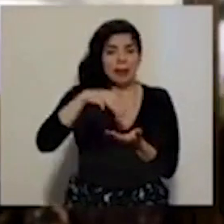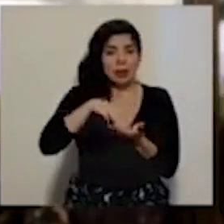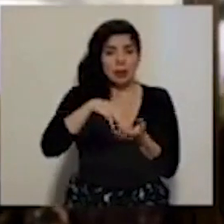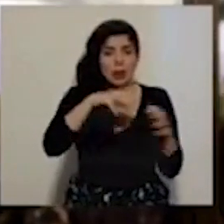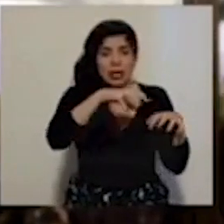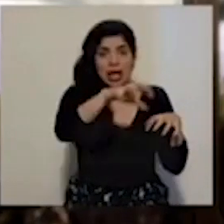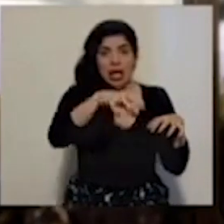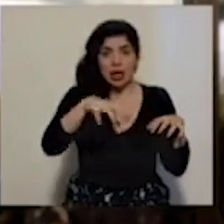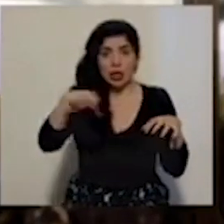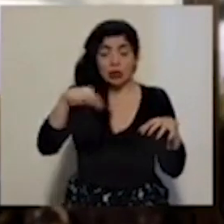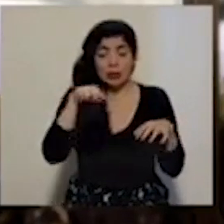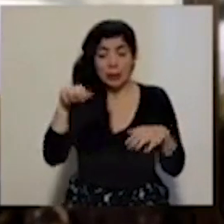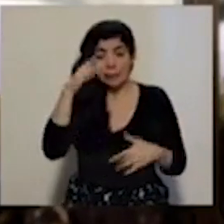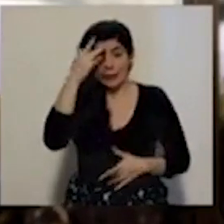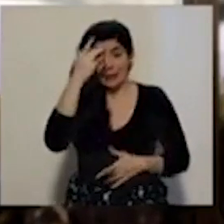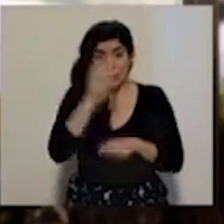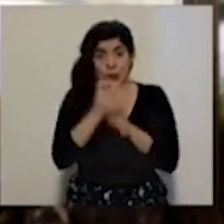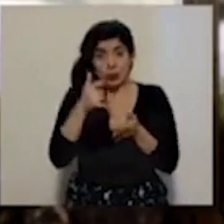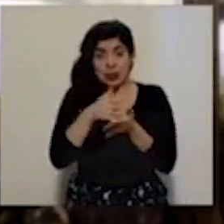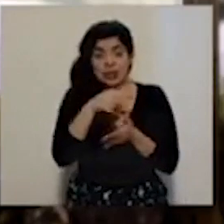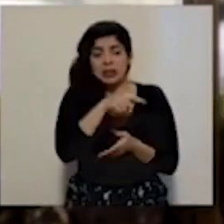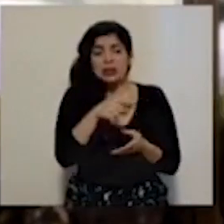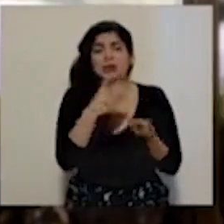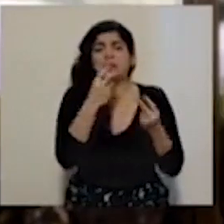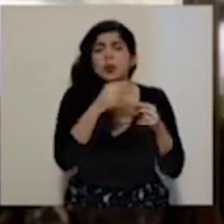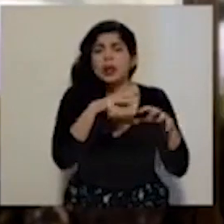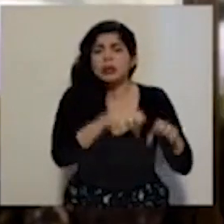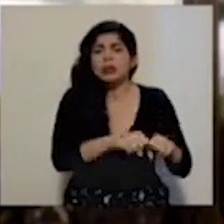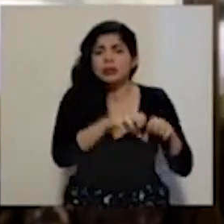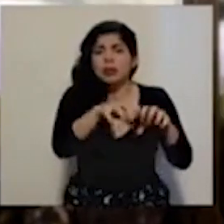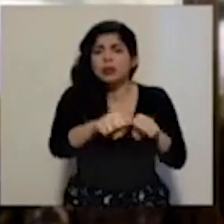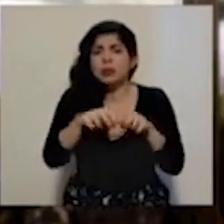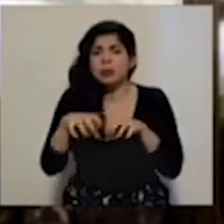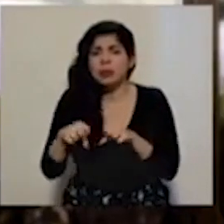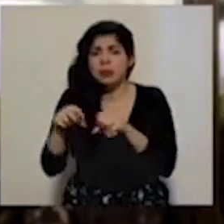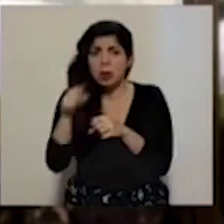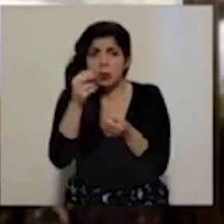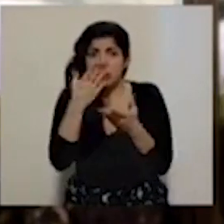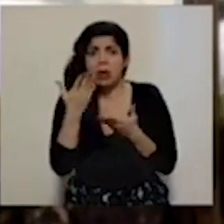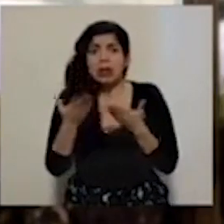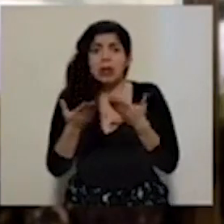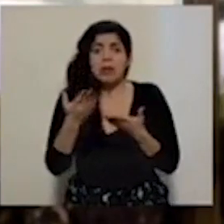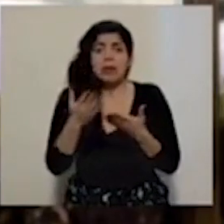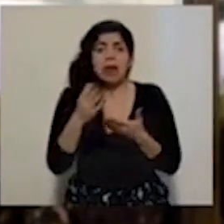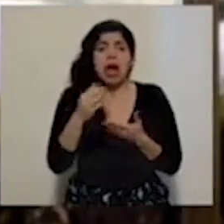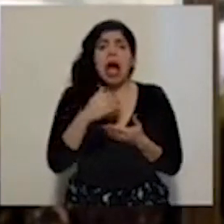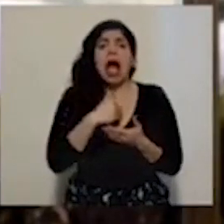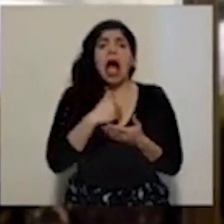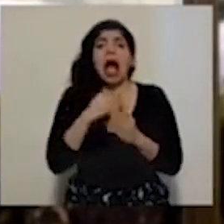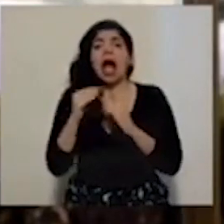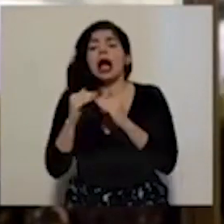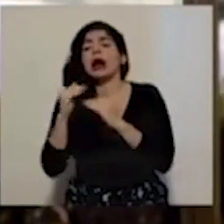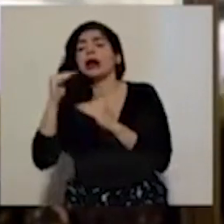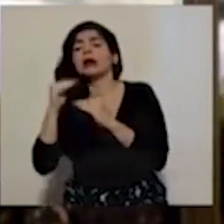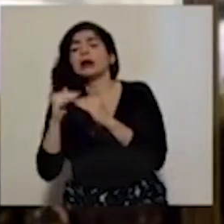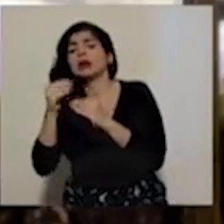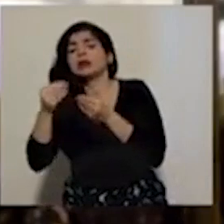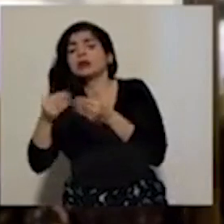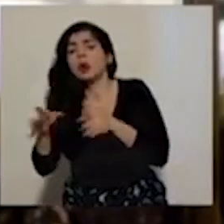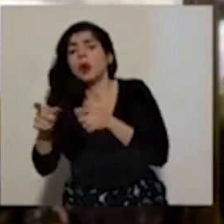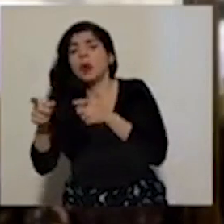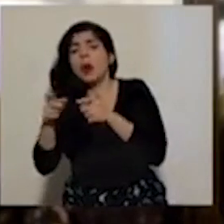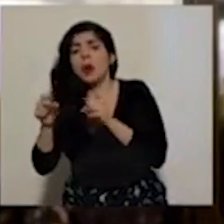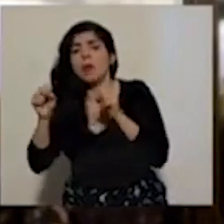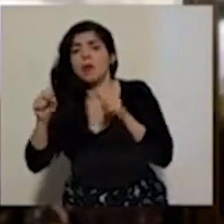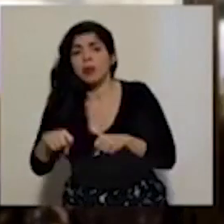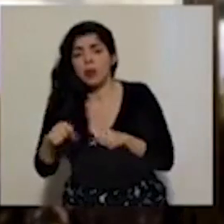pacientes de cuidados intensivos? Que usted pudiera decir, ¿se tiene un margen de maniobra hasta para